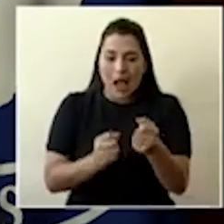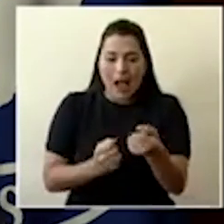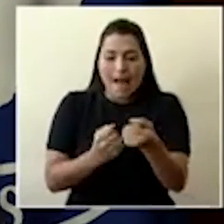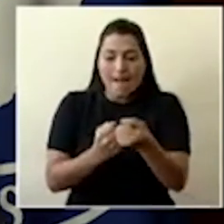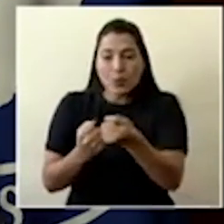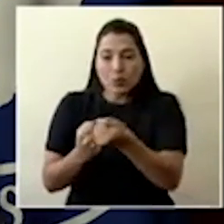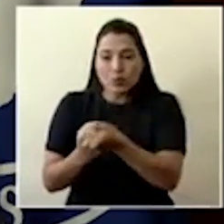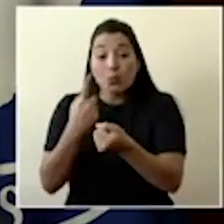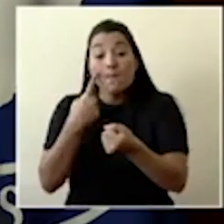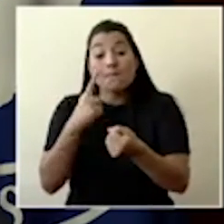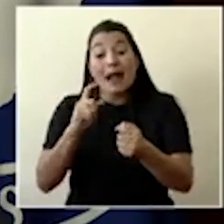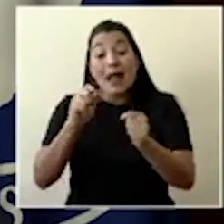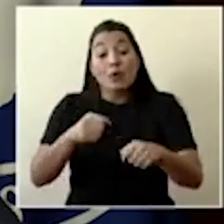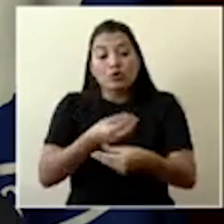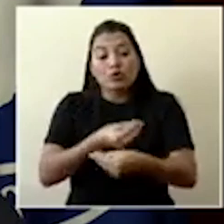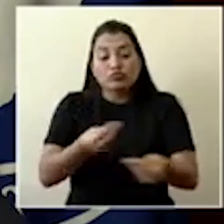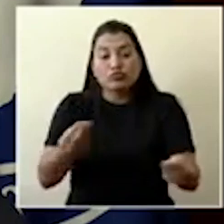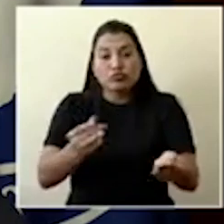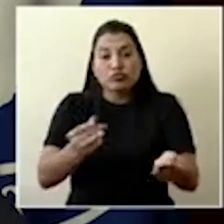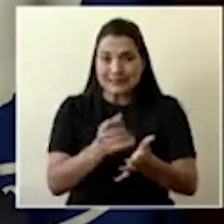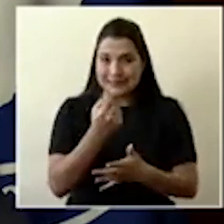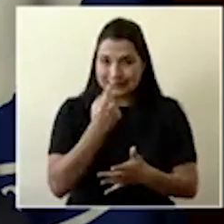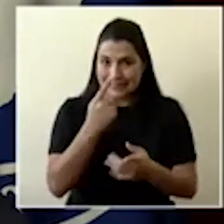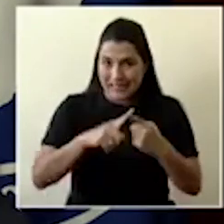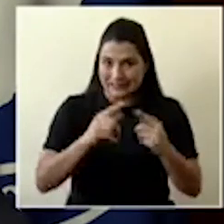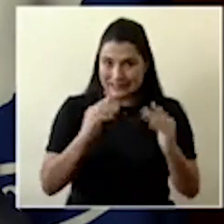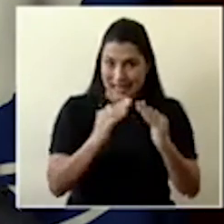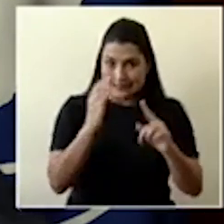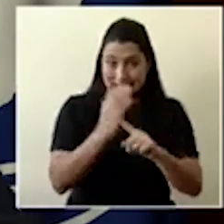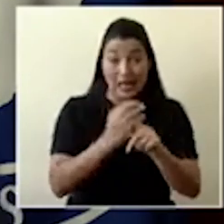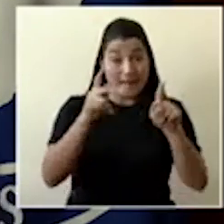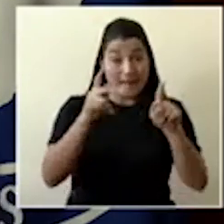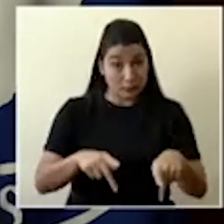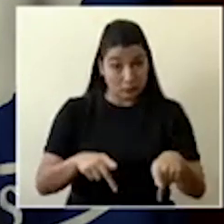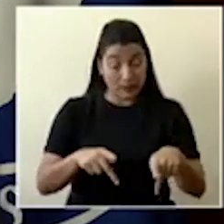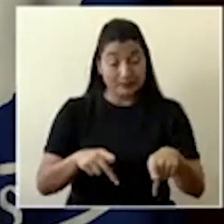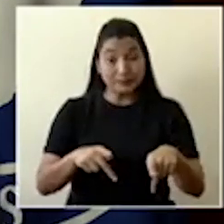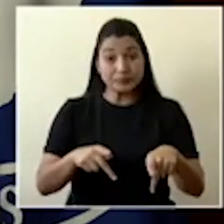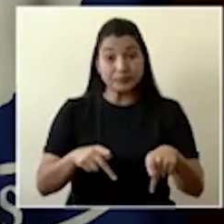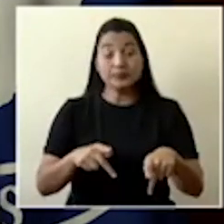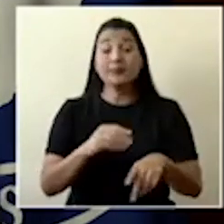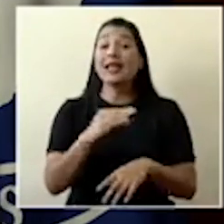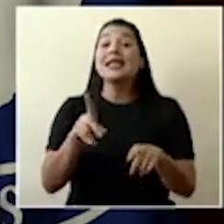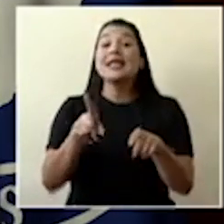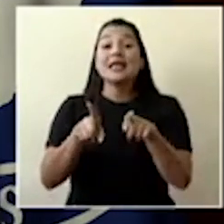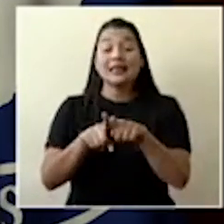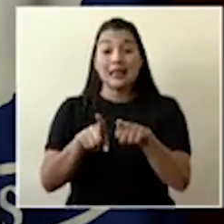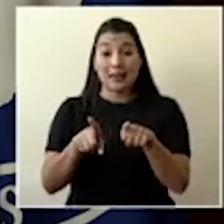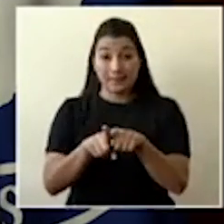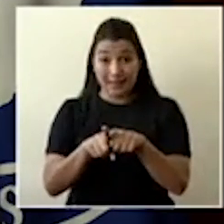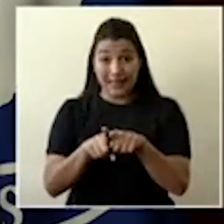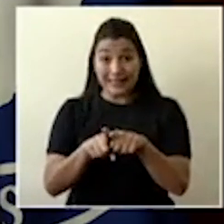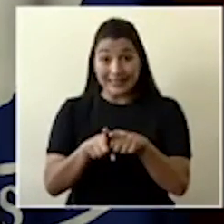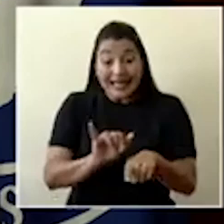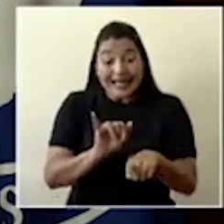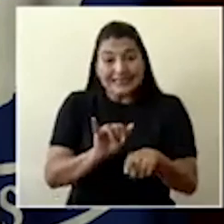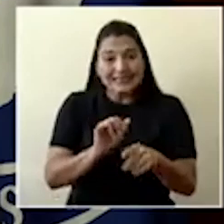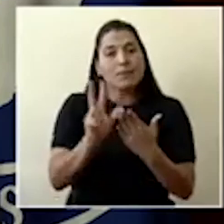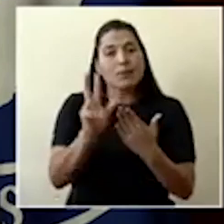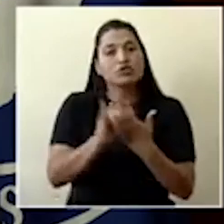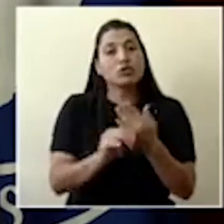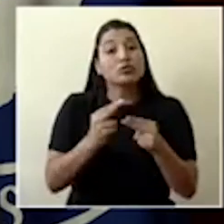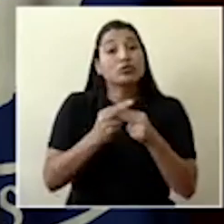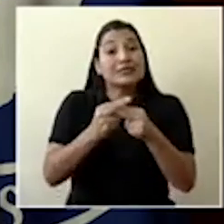a partir de alianzas público-privadas y comentar que en este operativo de asistencia humanitaria, que